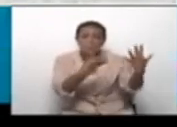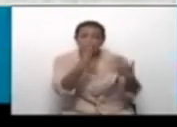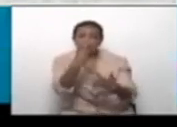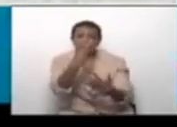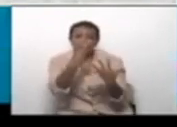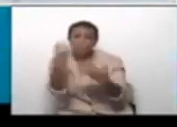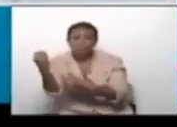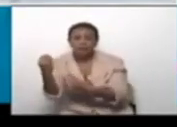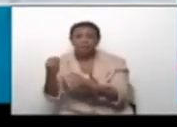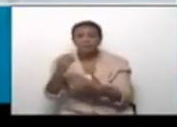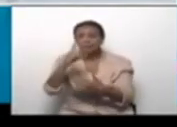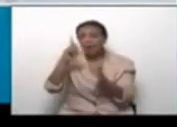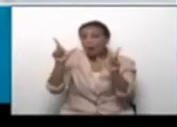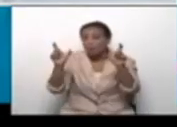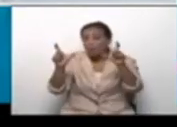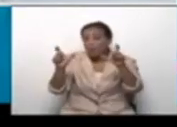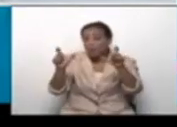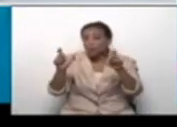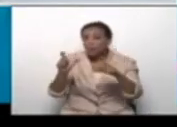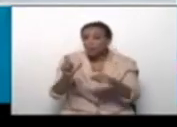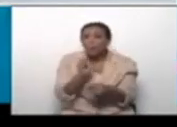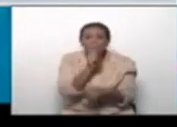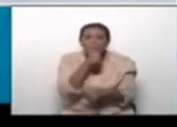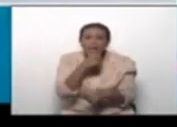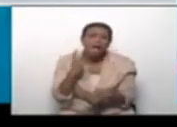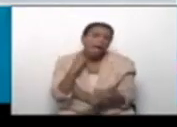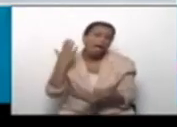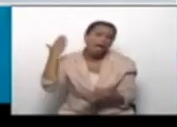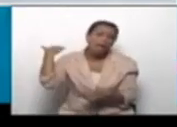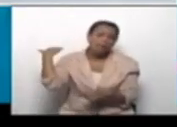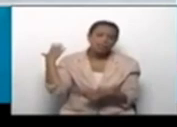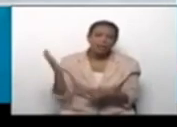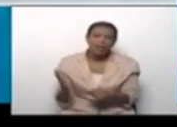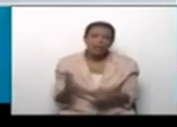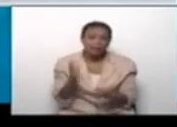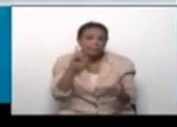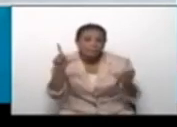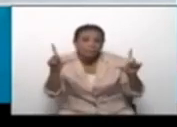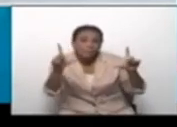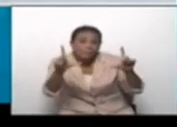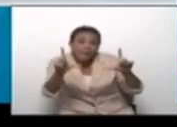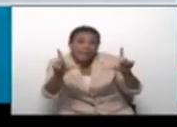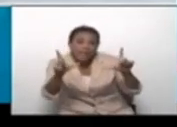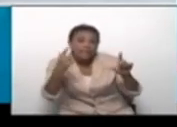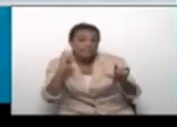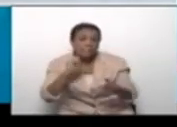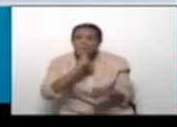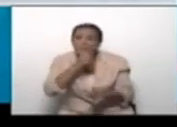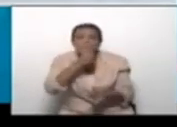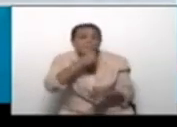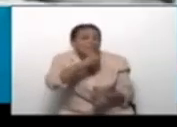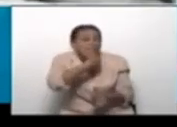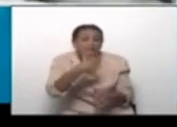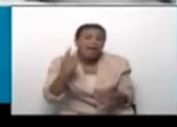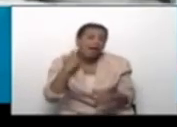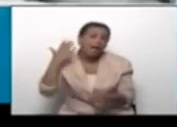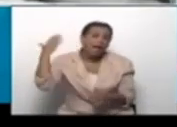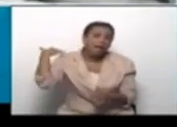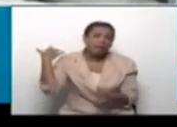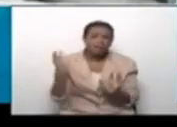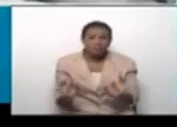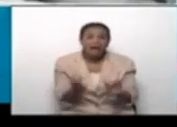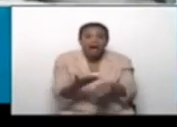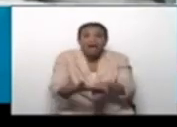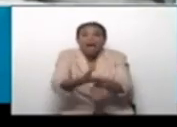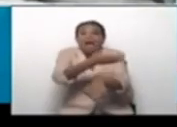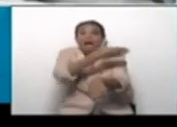estaba, no sé si la pueden ver porque es una foto demasiado vieja, pero quería mostrarle lo